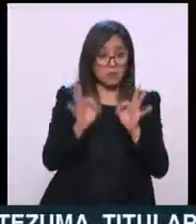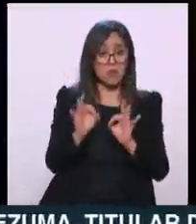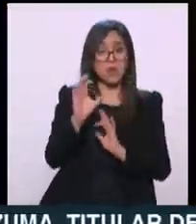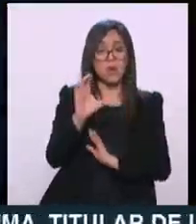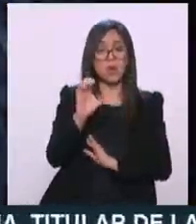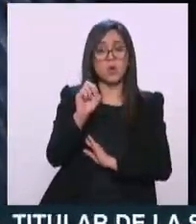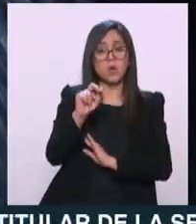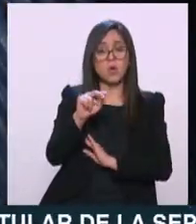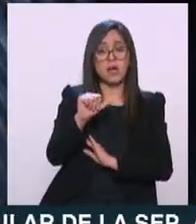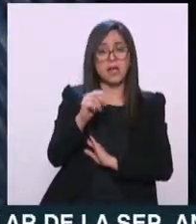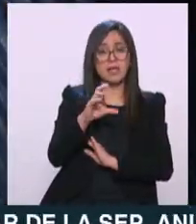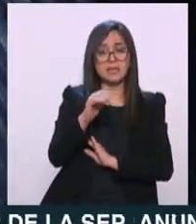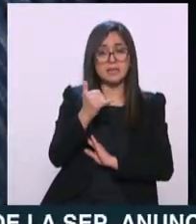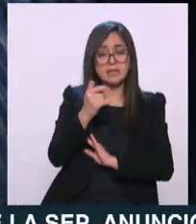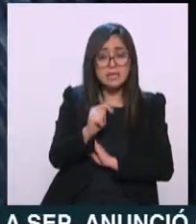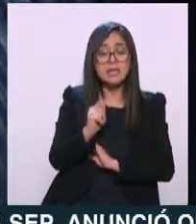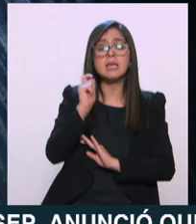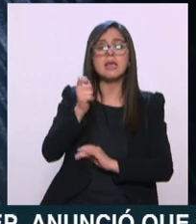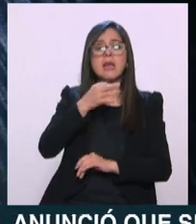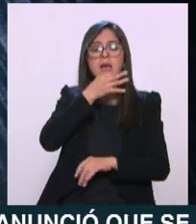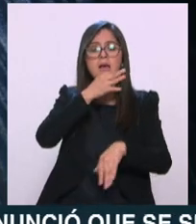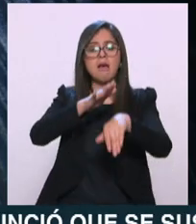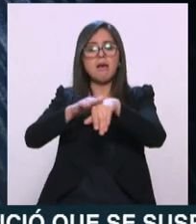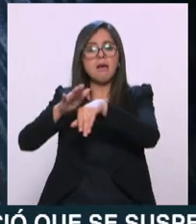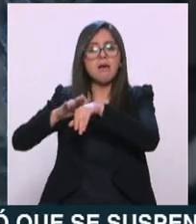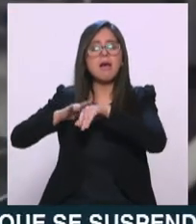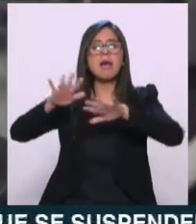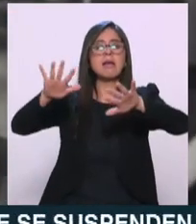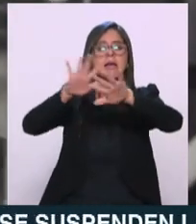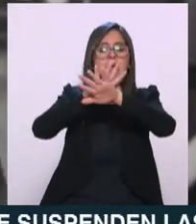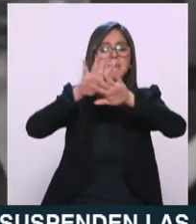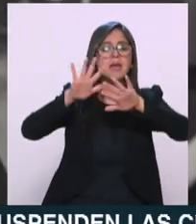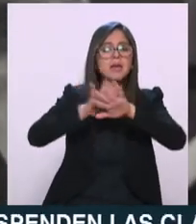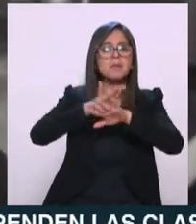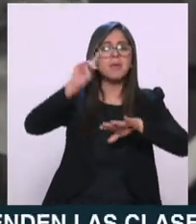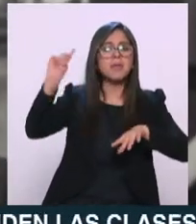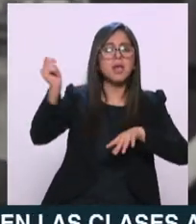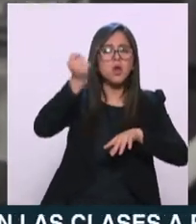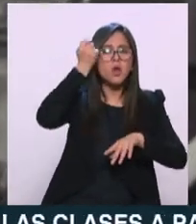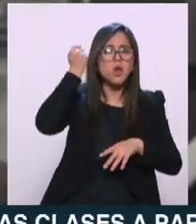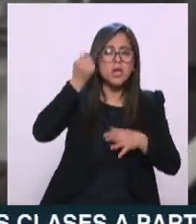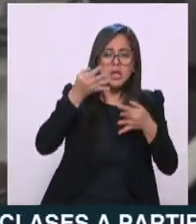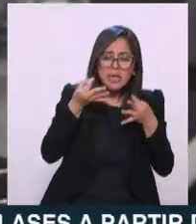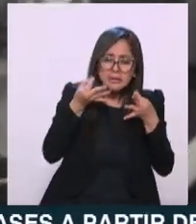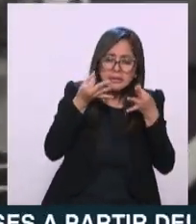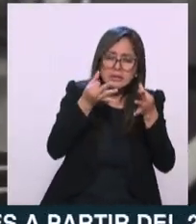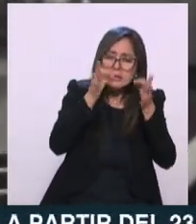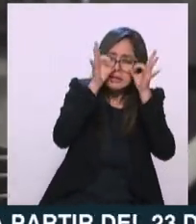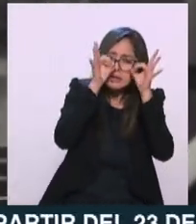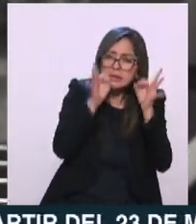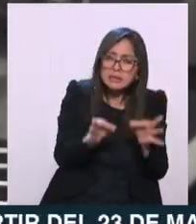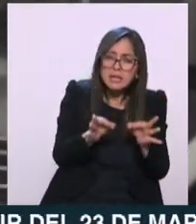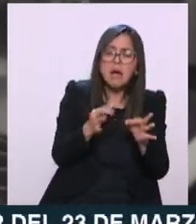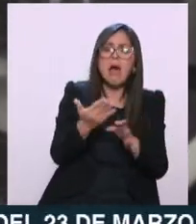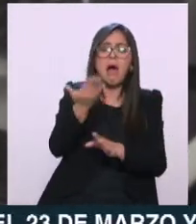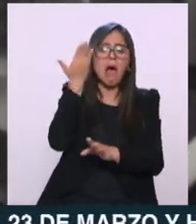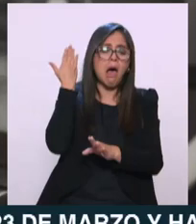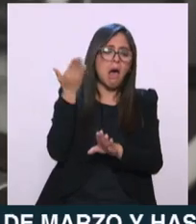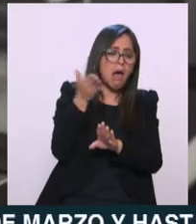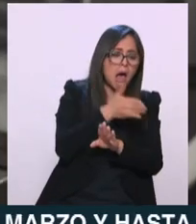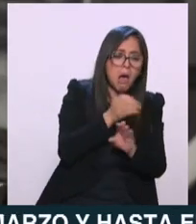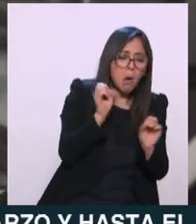de convocar a retos tecnológicos ya convocatorias mucho más afinadas retos tecnológicos y también